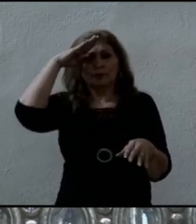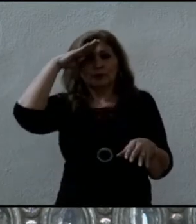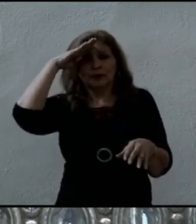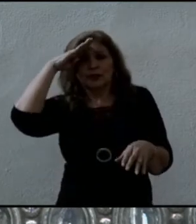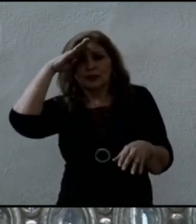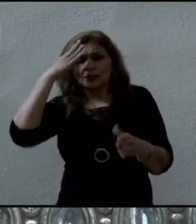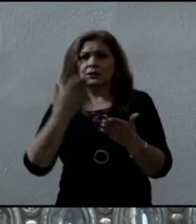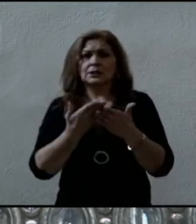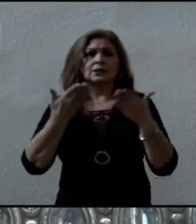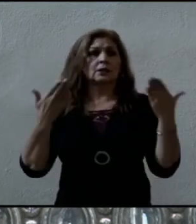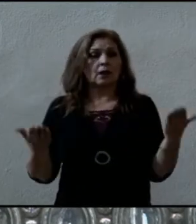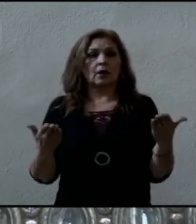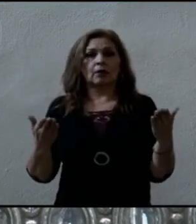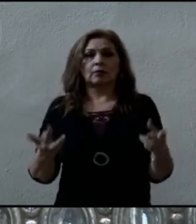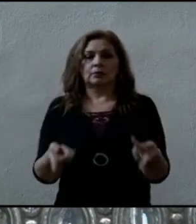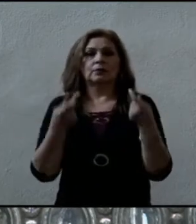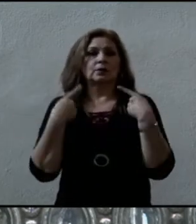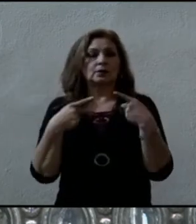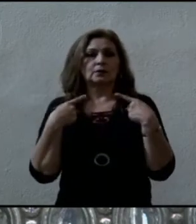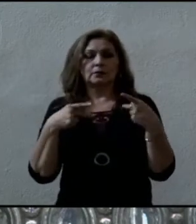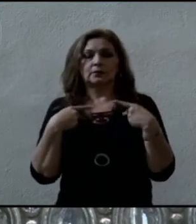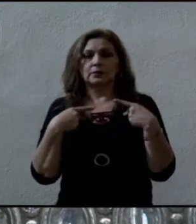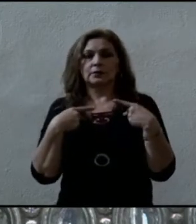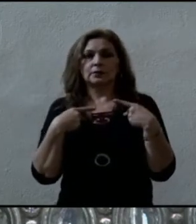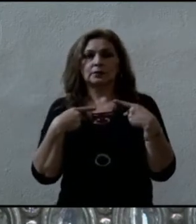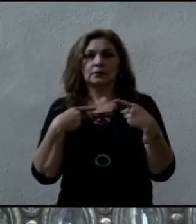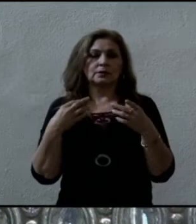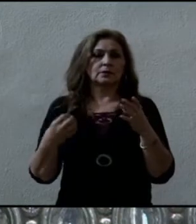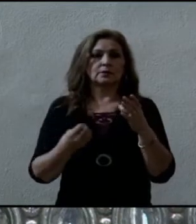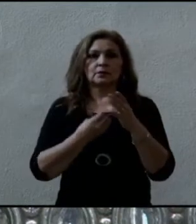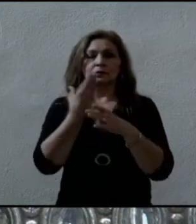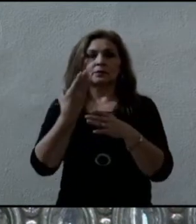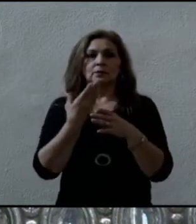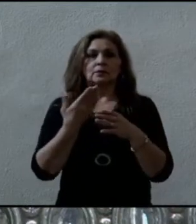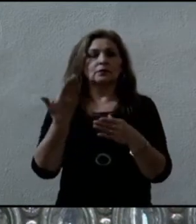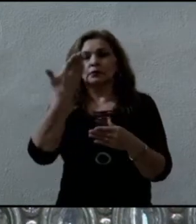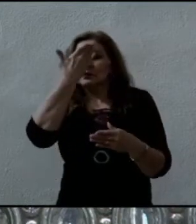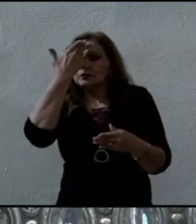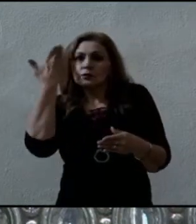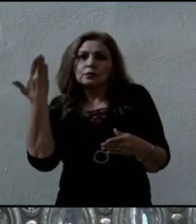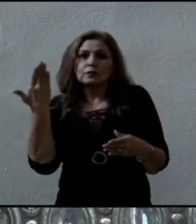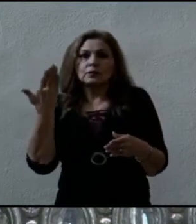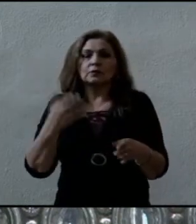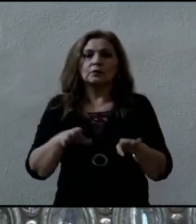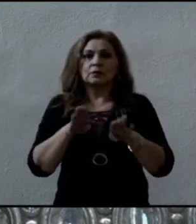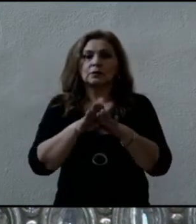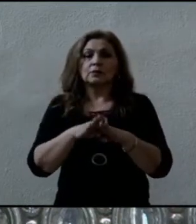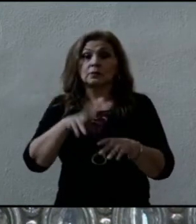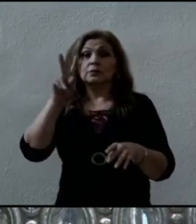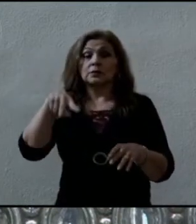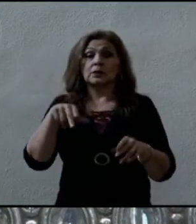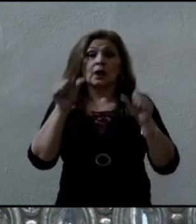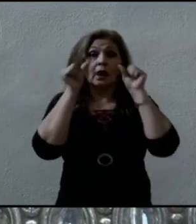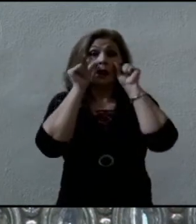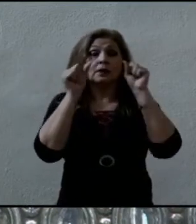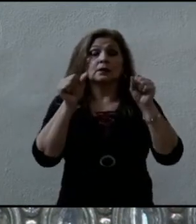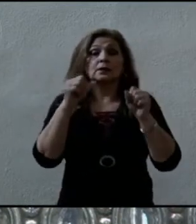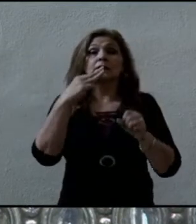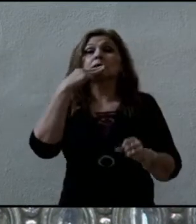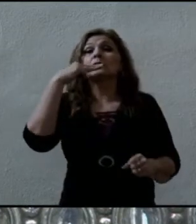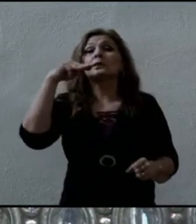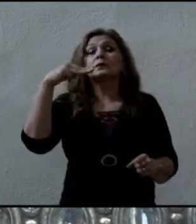no sabemos quién escucha y quién no escucha nuestro mensaje. Pero en estas